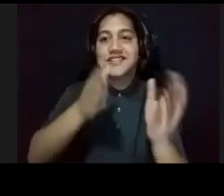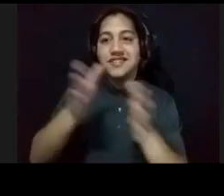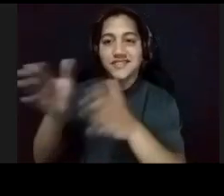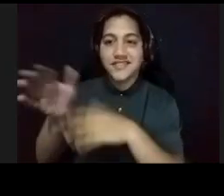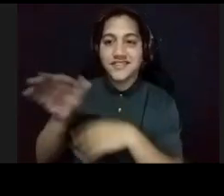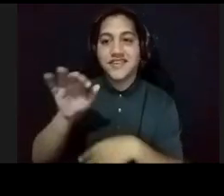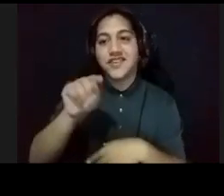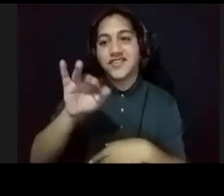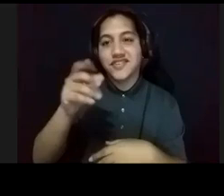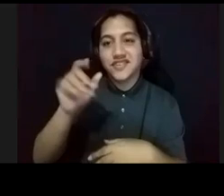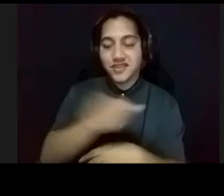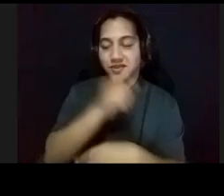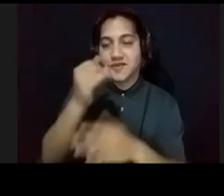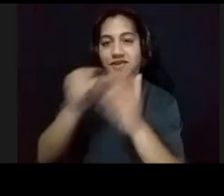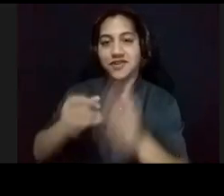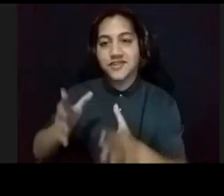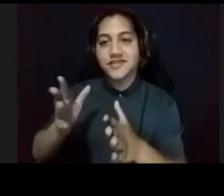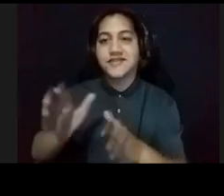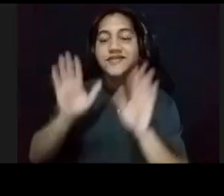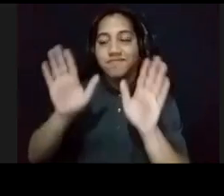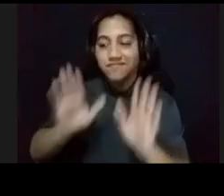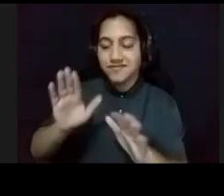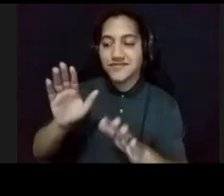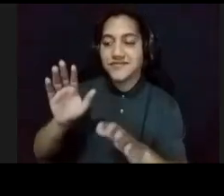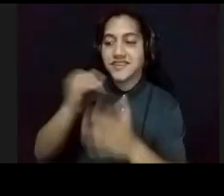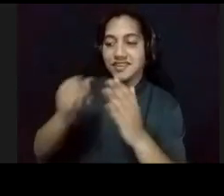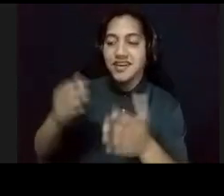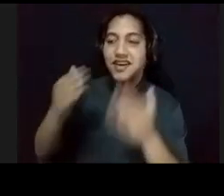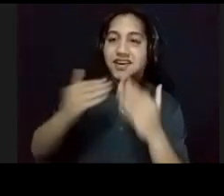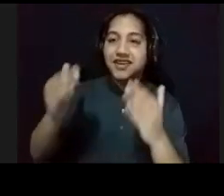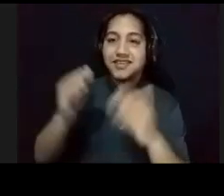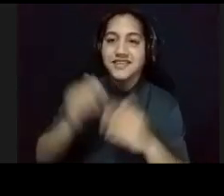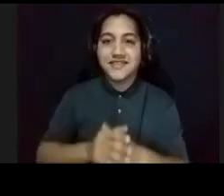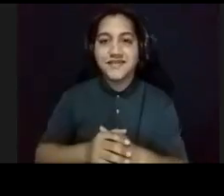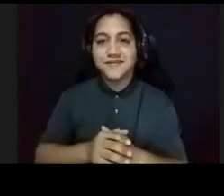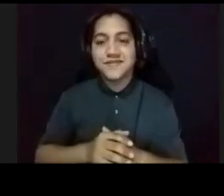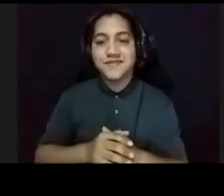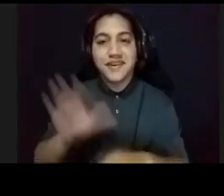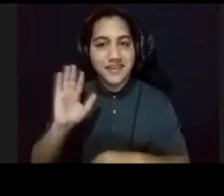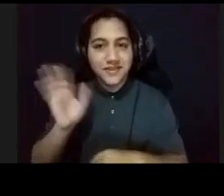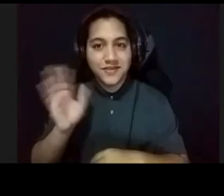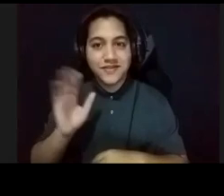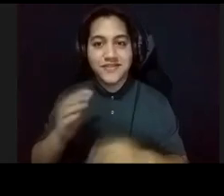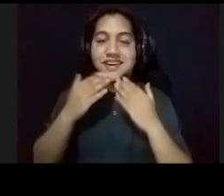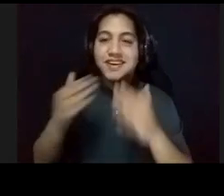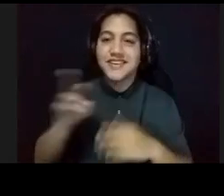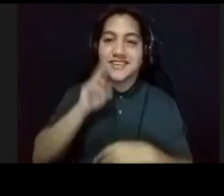otros artistas. De nuestros grandes artistas. Muchas gracias. Hasta luego. Gracias Ricardo.